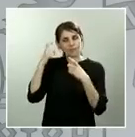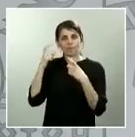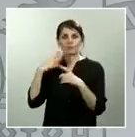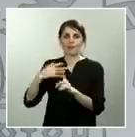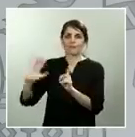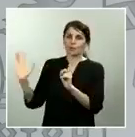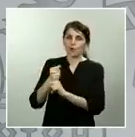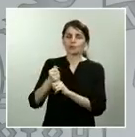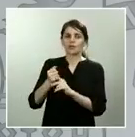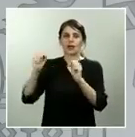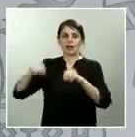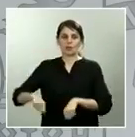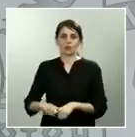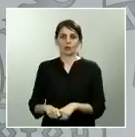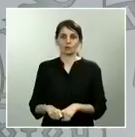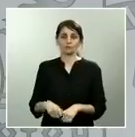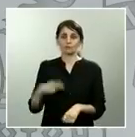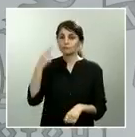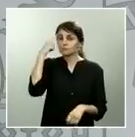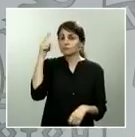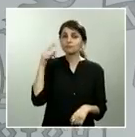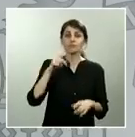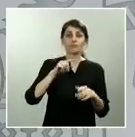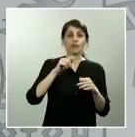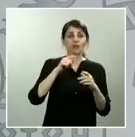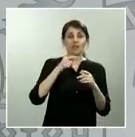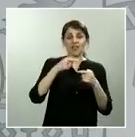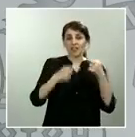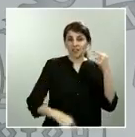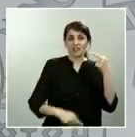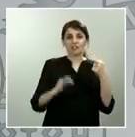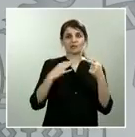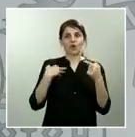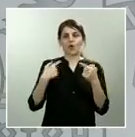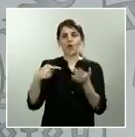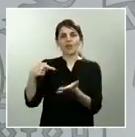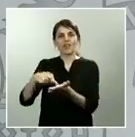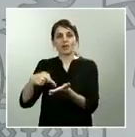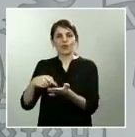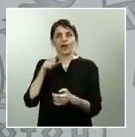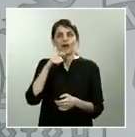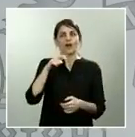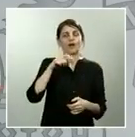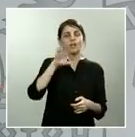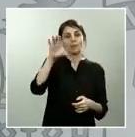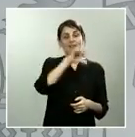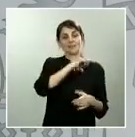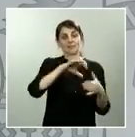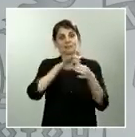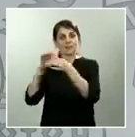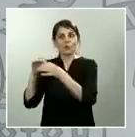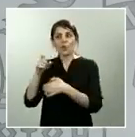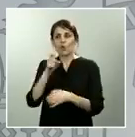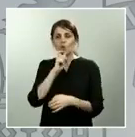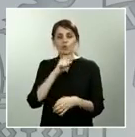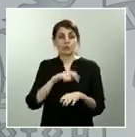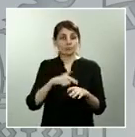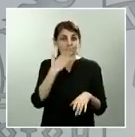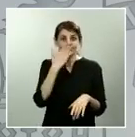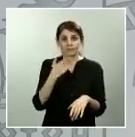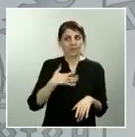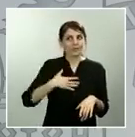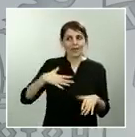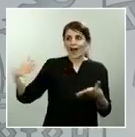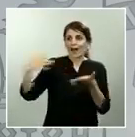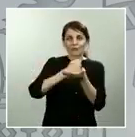miembros y además afectando a la totalidad de los países que parece absolutamente de sentido común que hay que